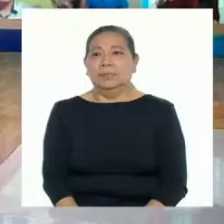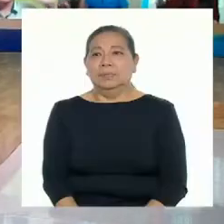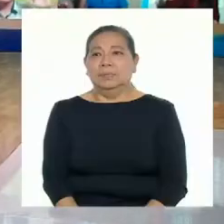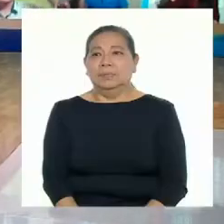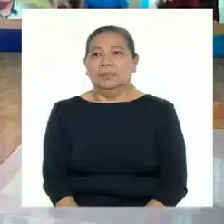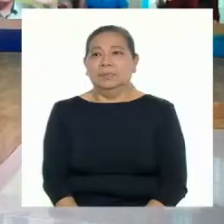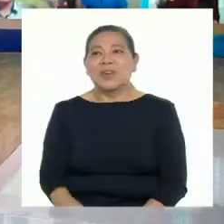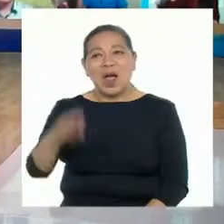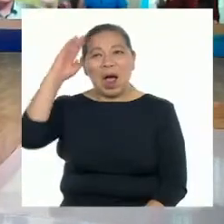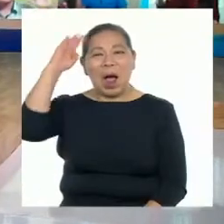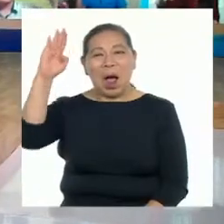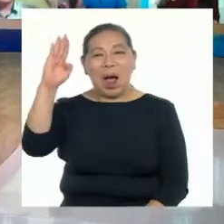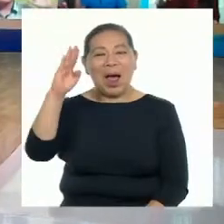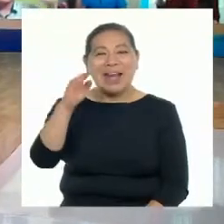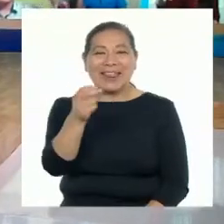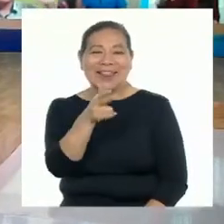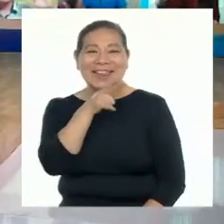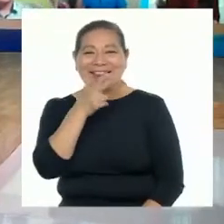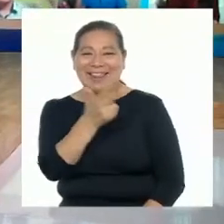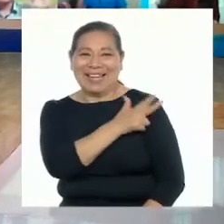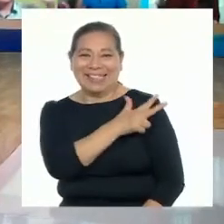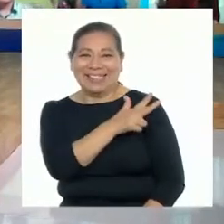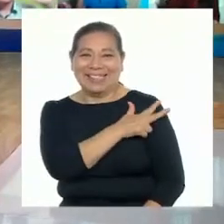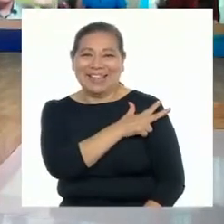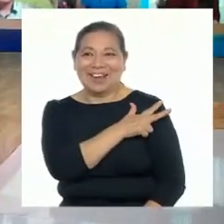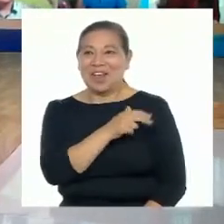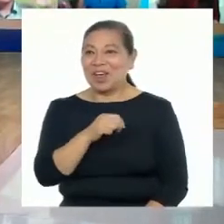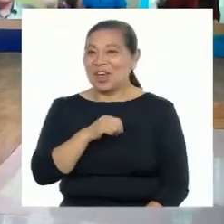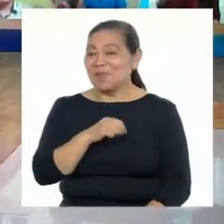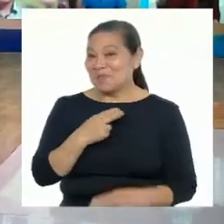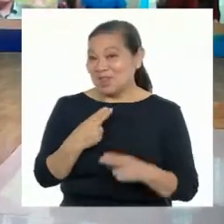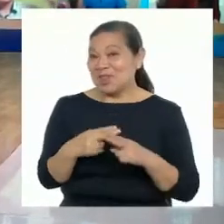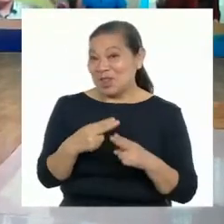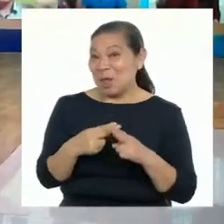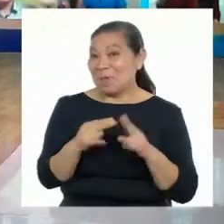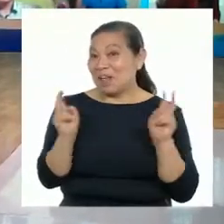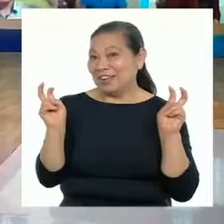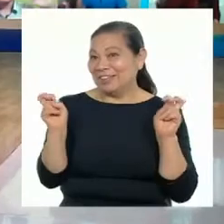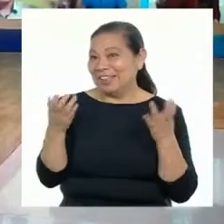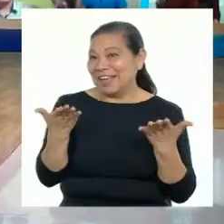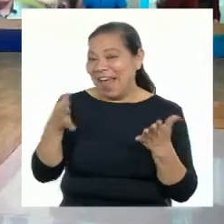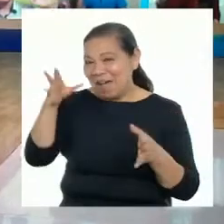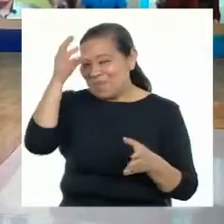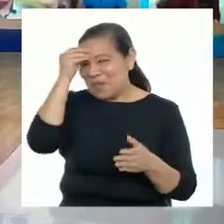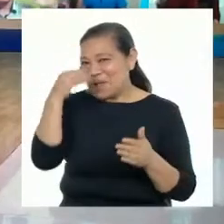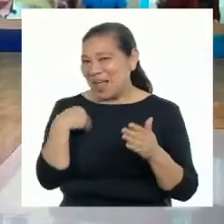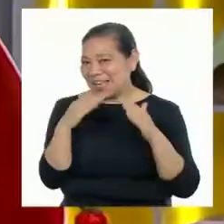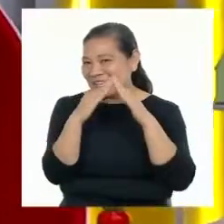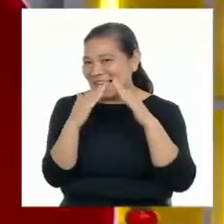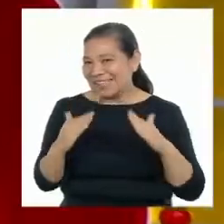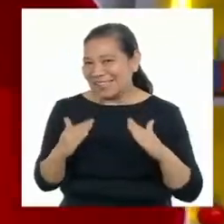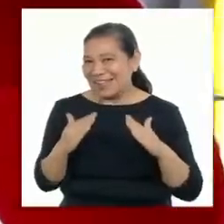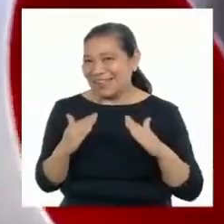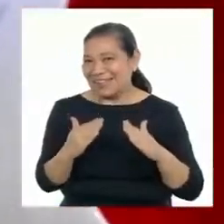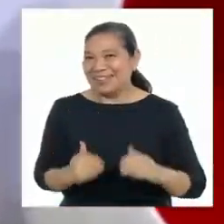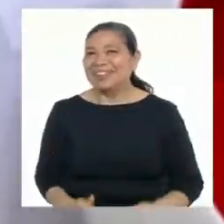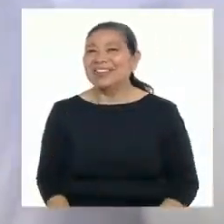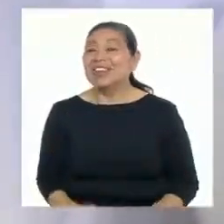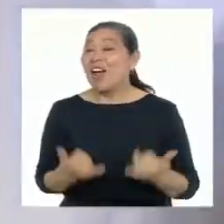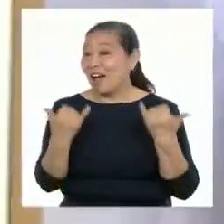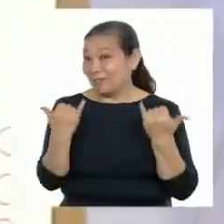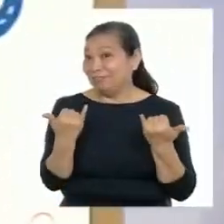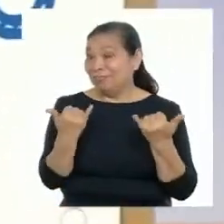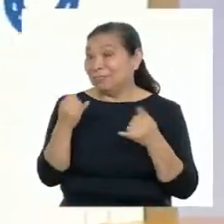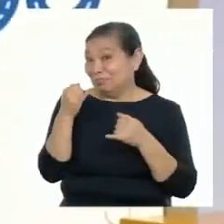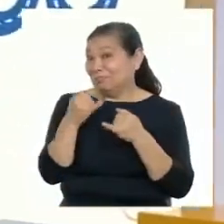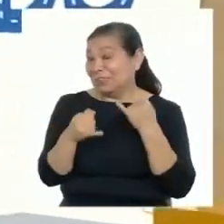Hola, hola, chicas y chicos de tercero de secundaria. Yo soy Jonathan Hernández y esto es Aprendo en Casa. Hoy